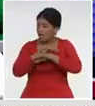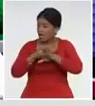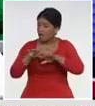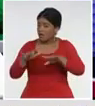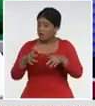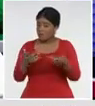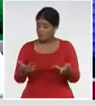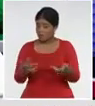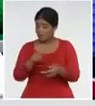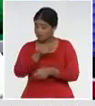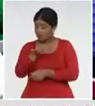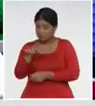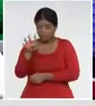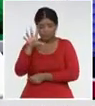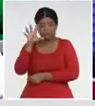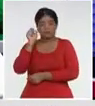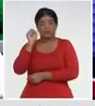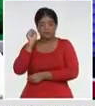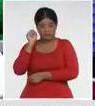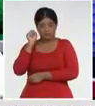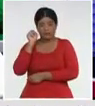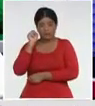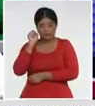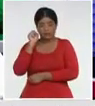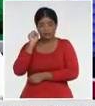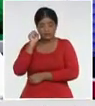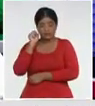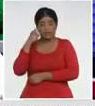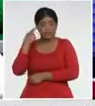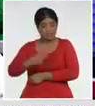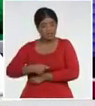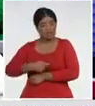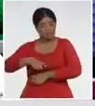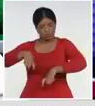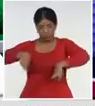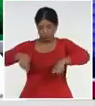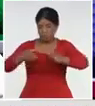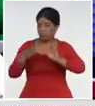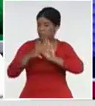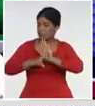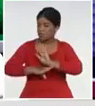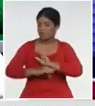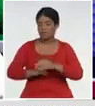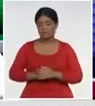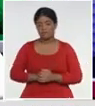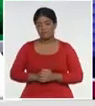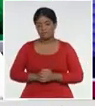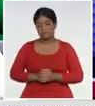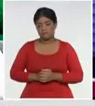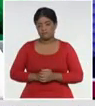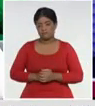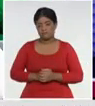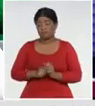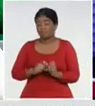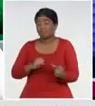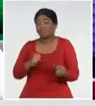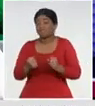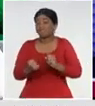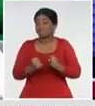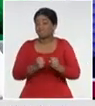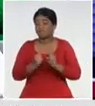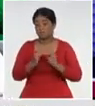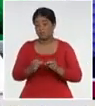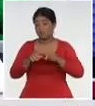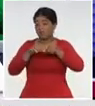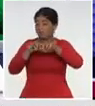nos demos cuenta, de todo lo que tenemos, que cumplimentar, para poder controlar, esta transmisión,